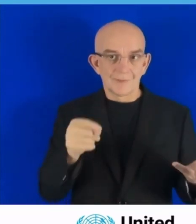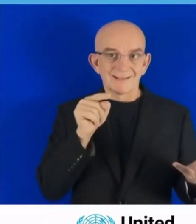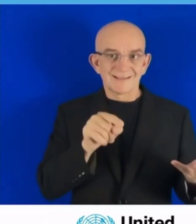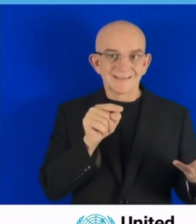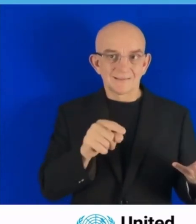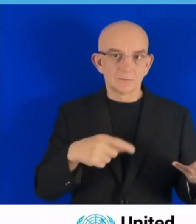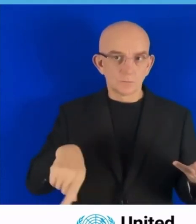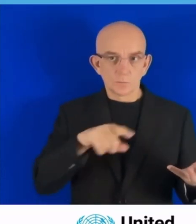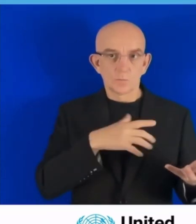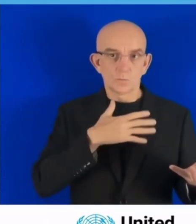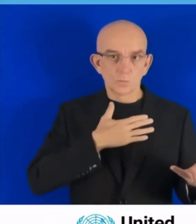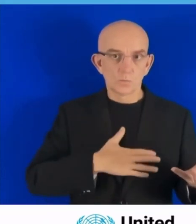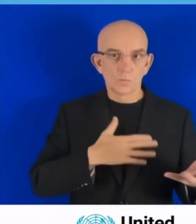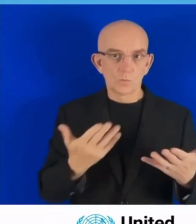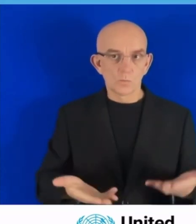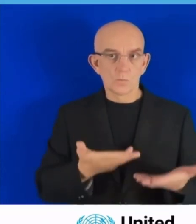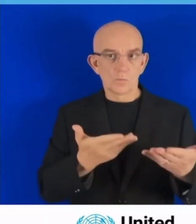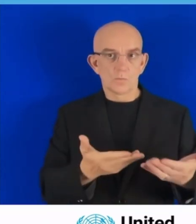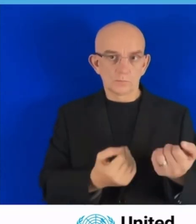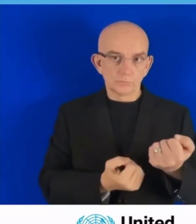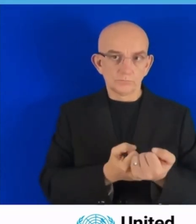contribuir así con el futuro de las nuevas generaciones. Muchas gracias.